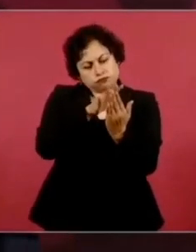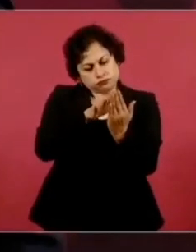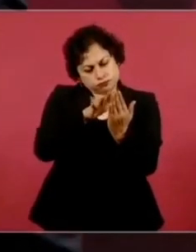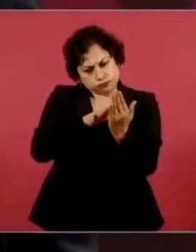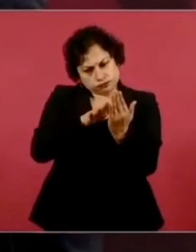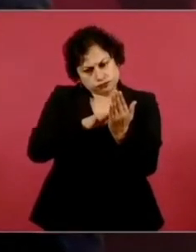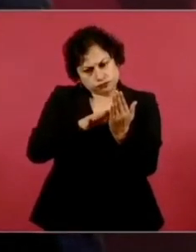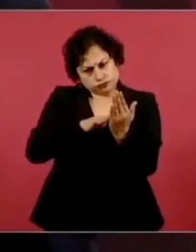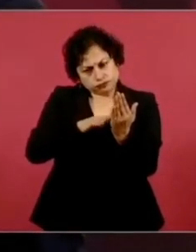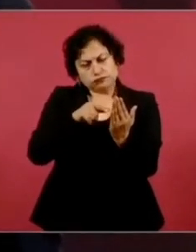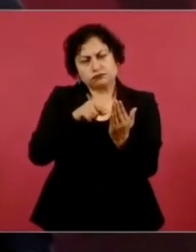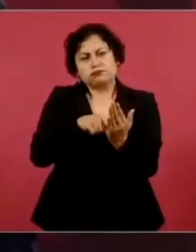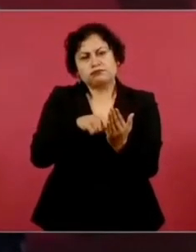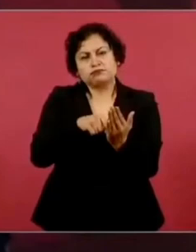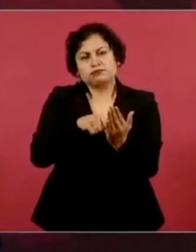bien,